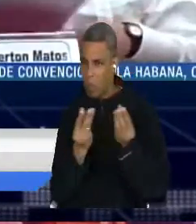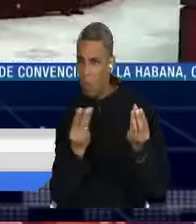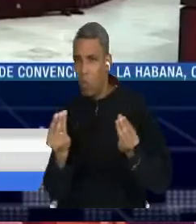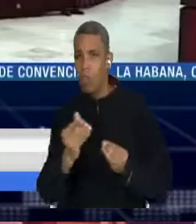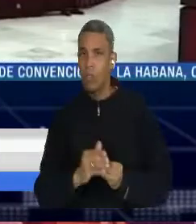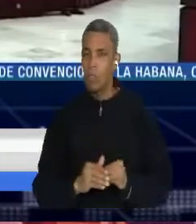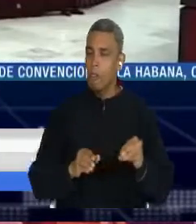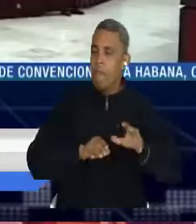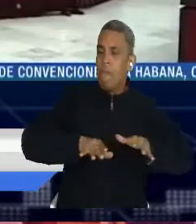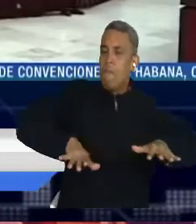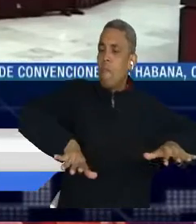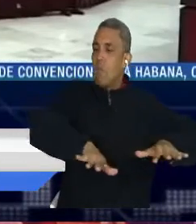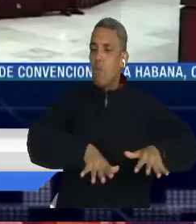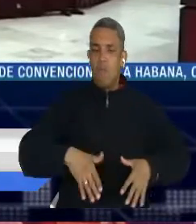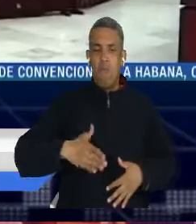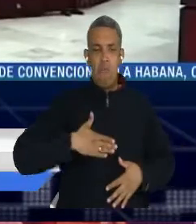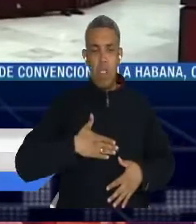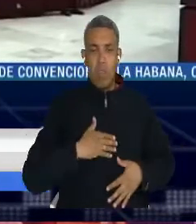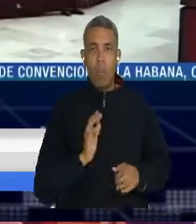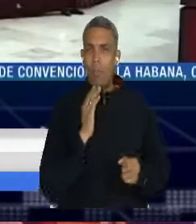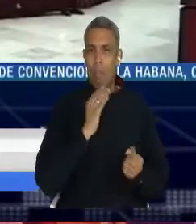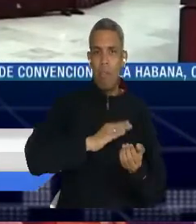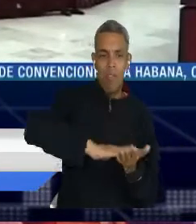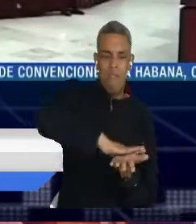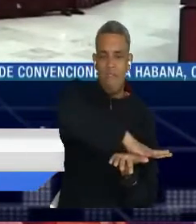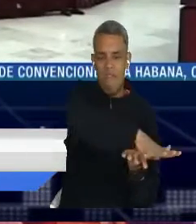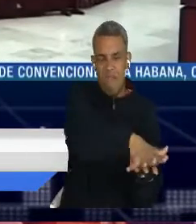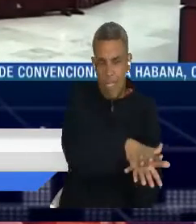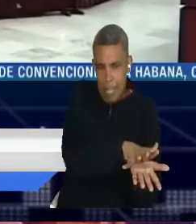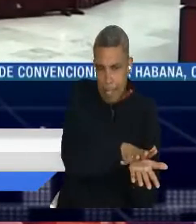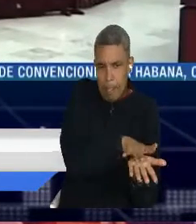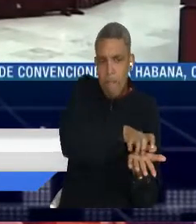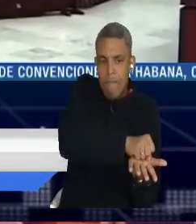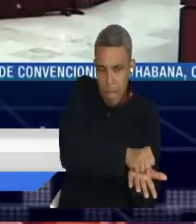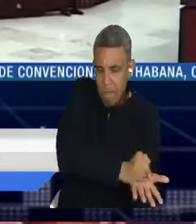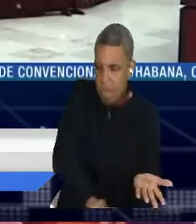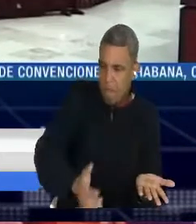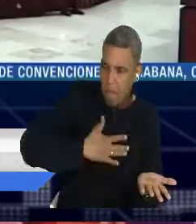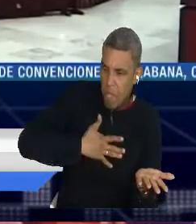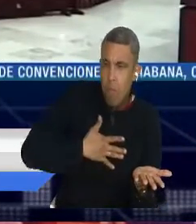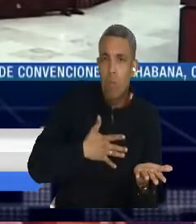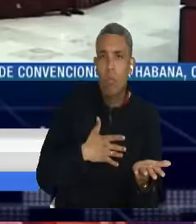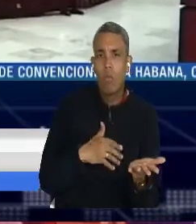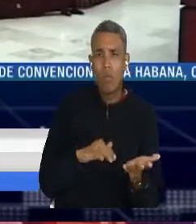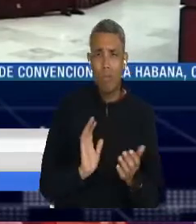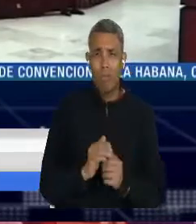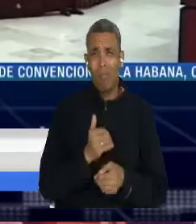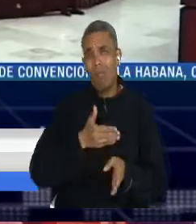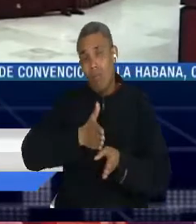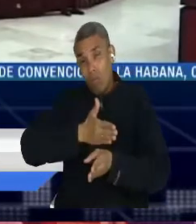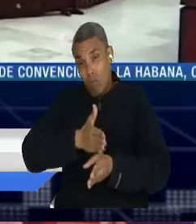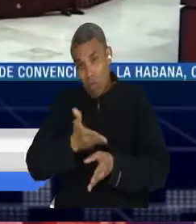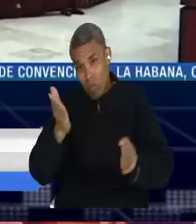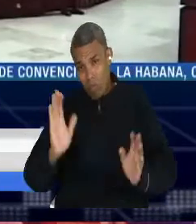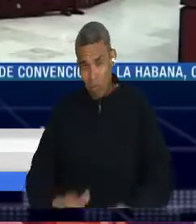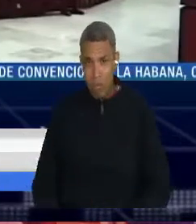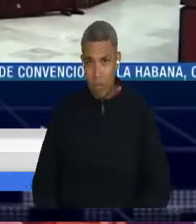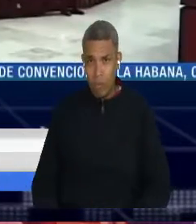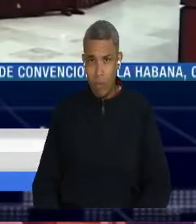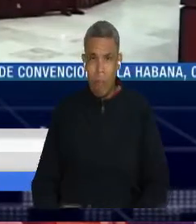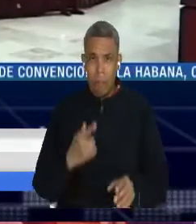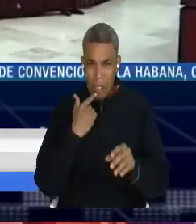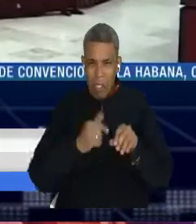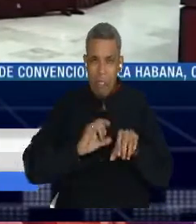llegan, se apoderan y crean incentivos mayores que la educación, que otros que puedan